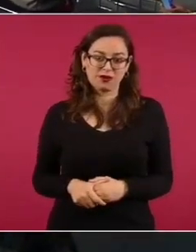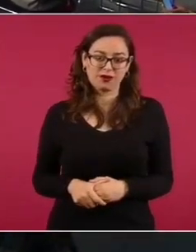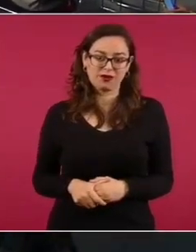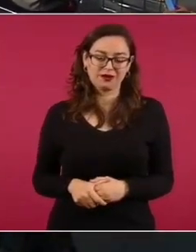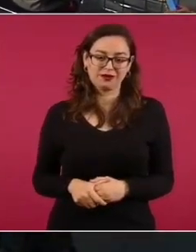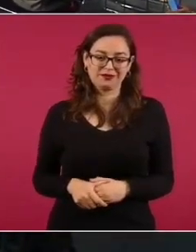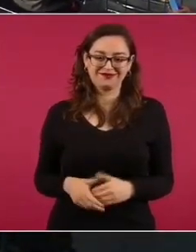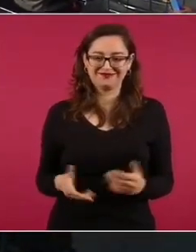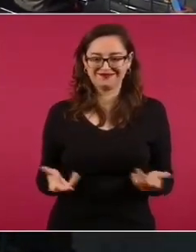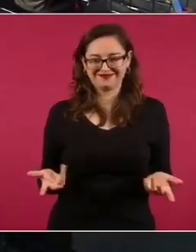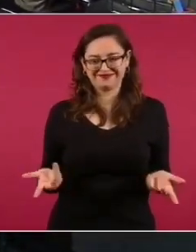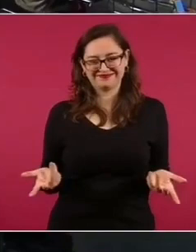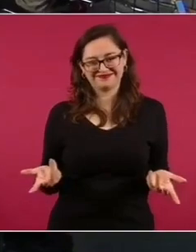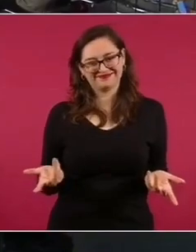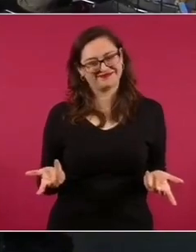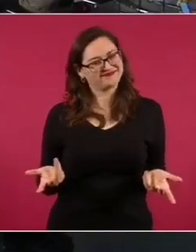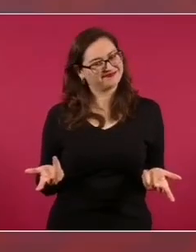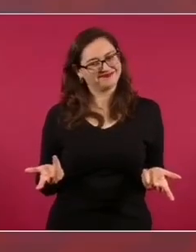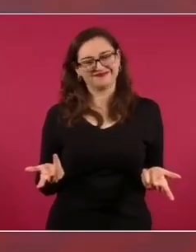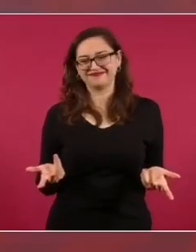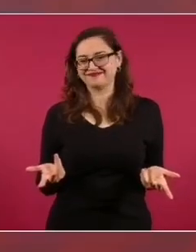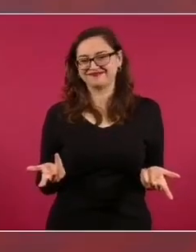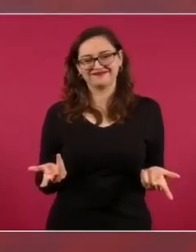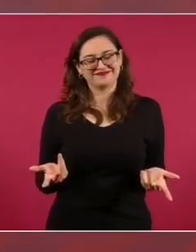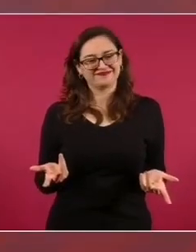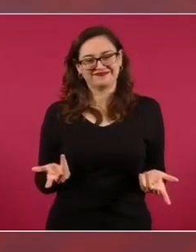Entonces, ¿qué es lo que estamos haciendo?